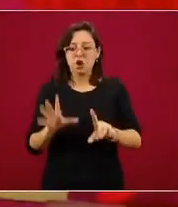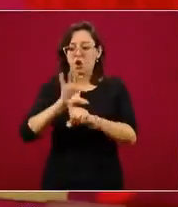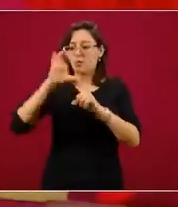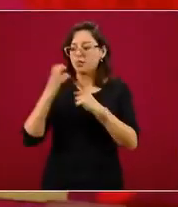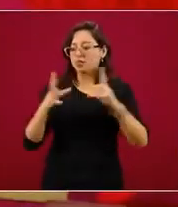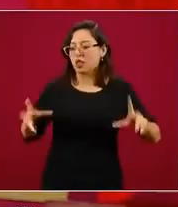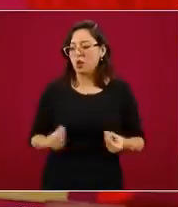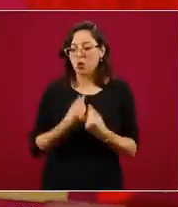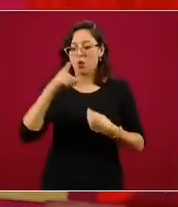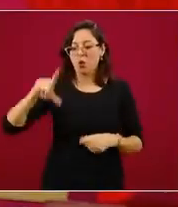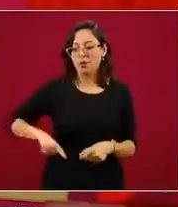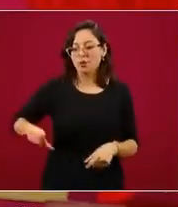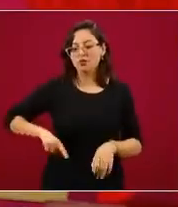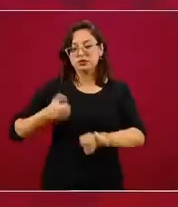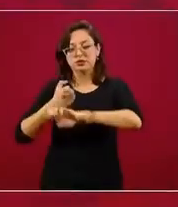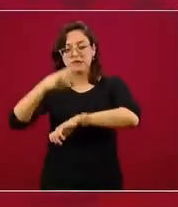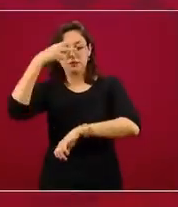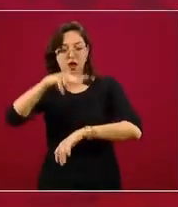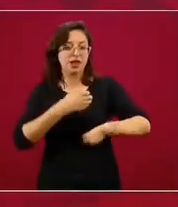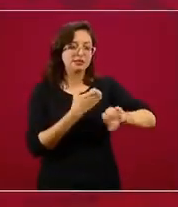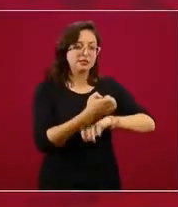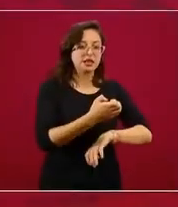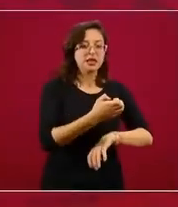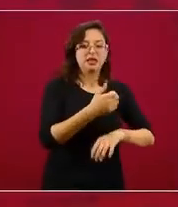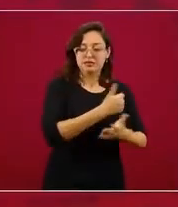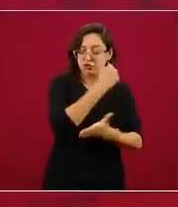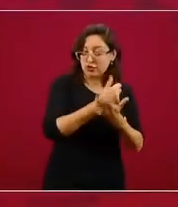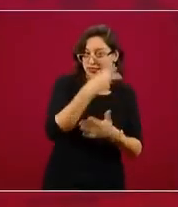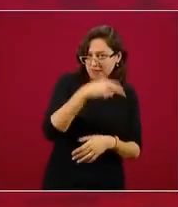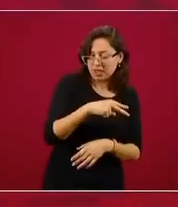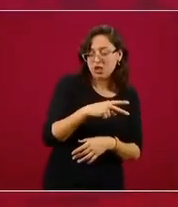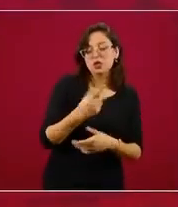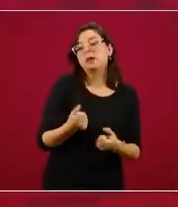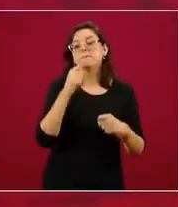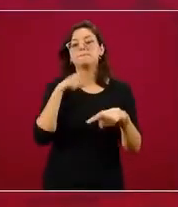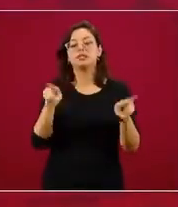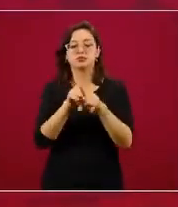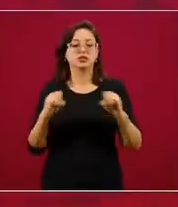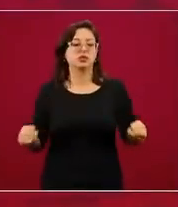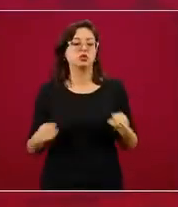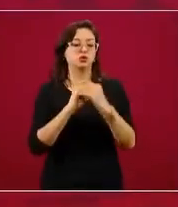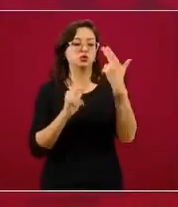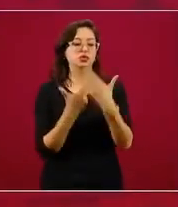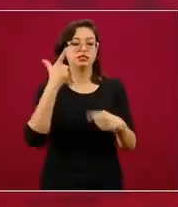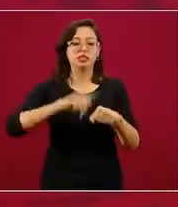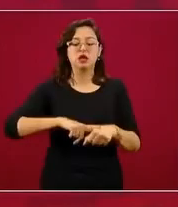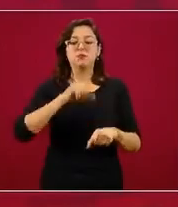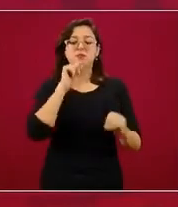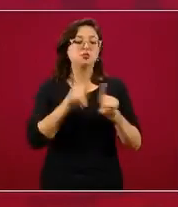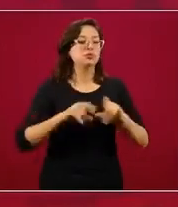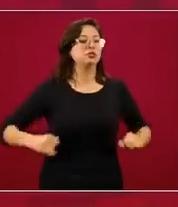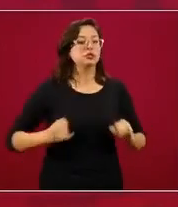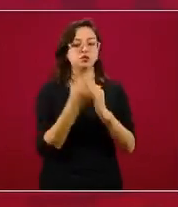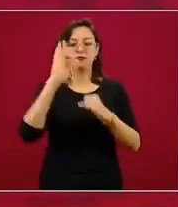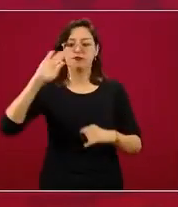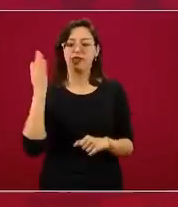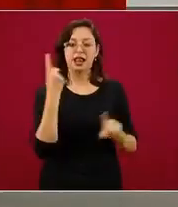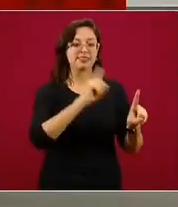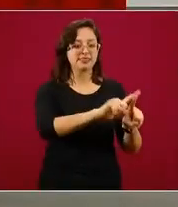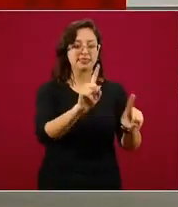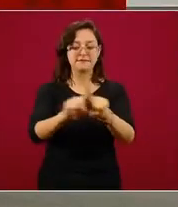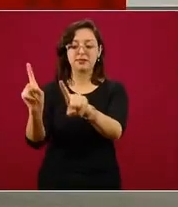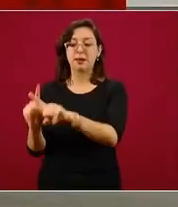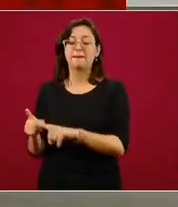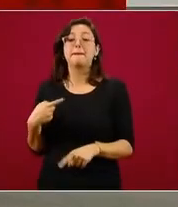que participa el gobierno del Estado de México y el gobierno de la ciudad y los institutos nacionales de salud y las instituciones federales. Pero además